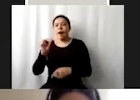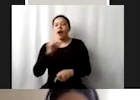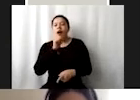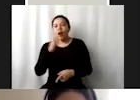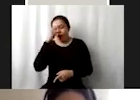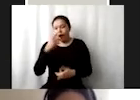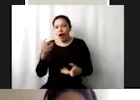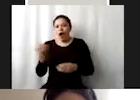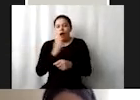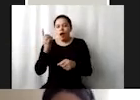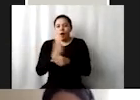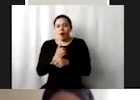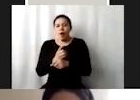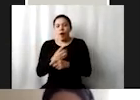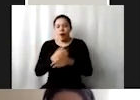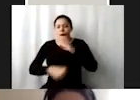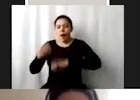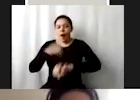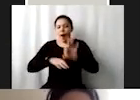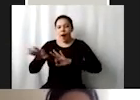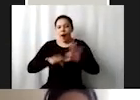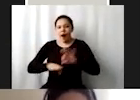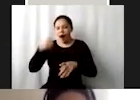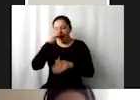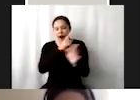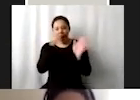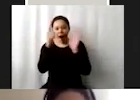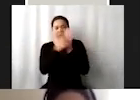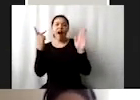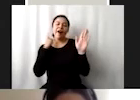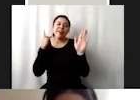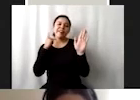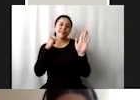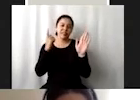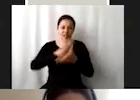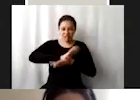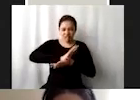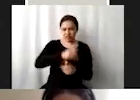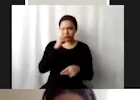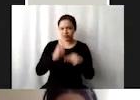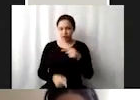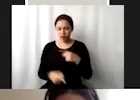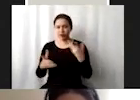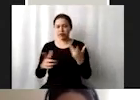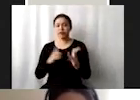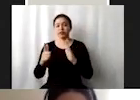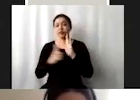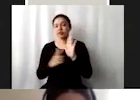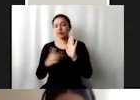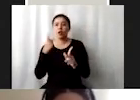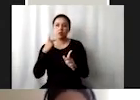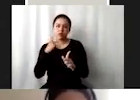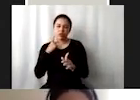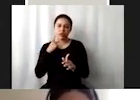empleo eliminando leyes o políticas discriminatorias legislaciones o políticas que